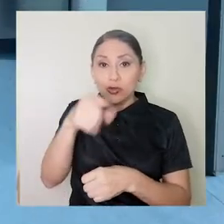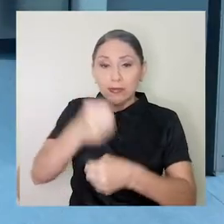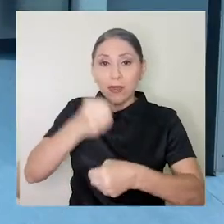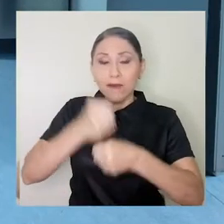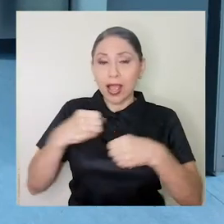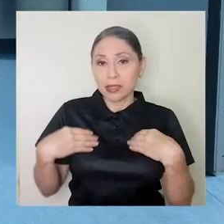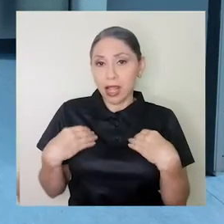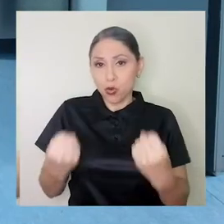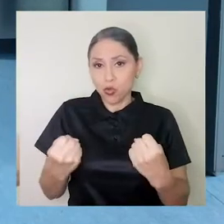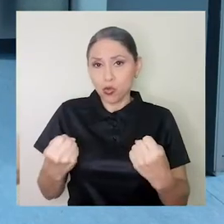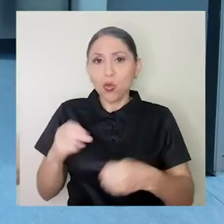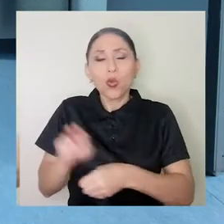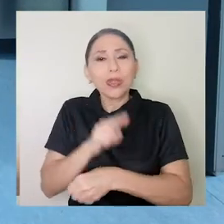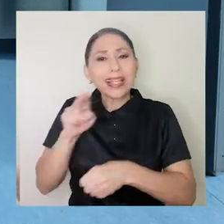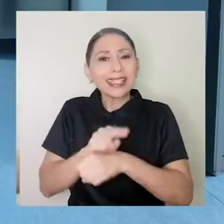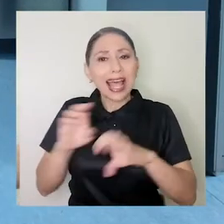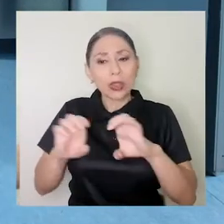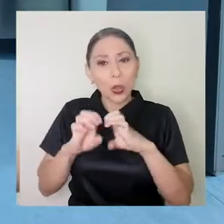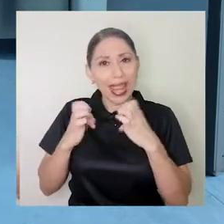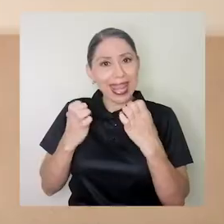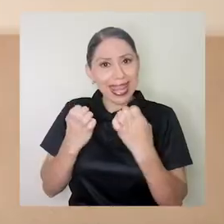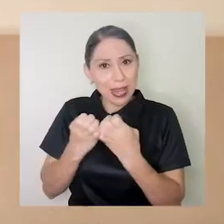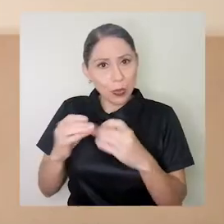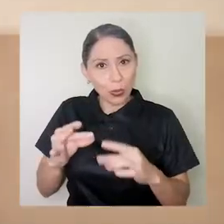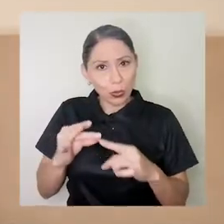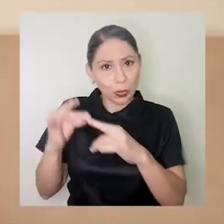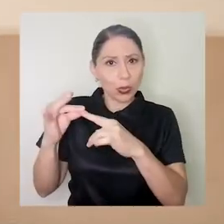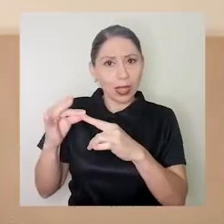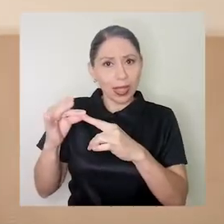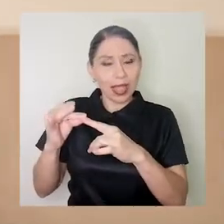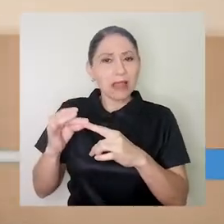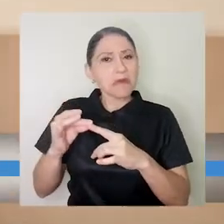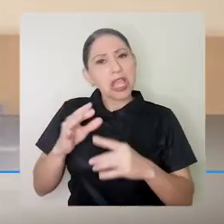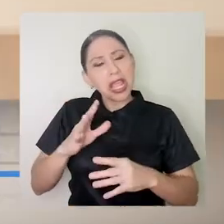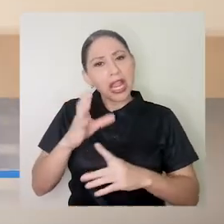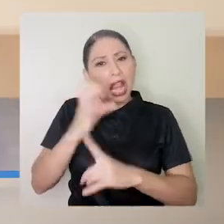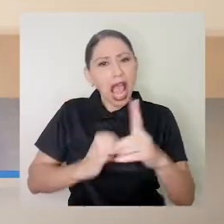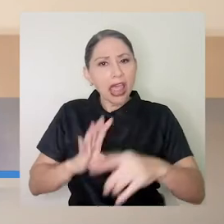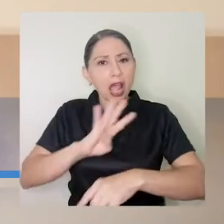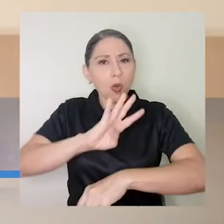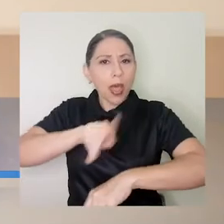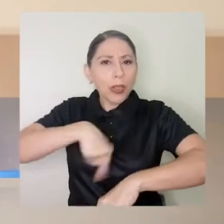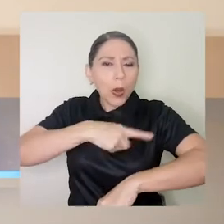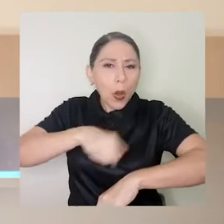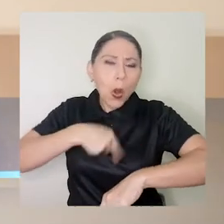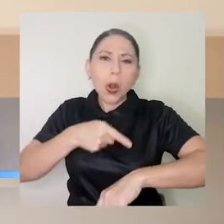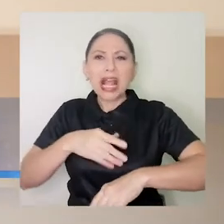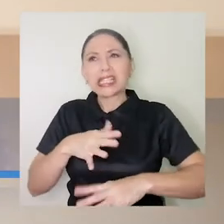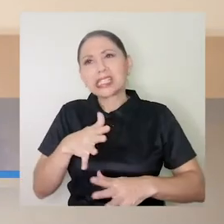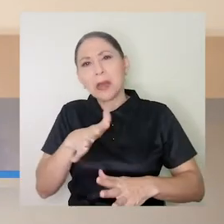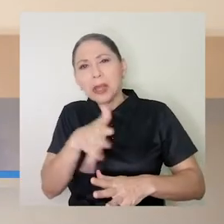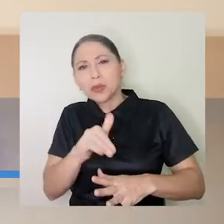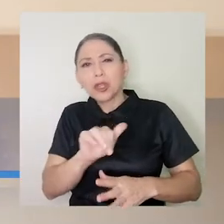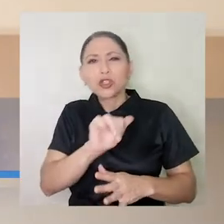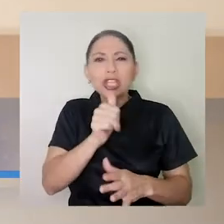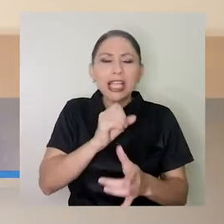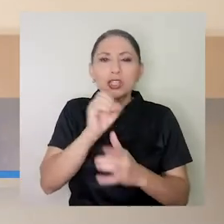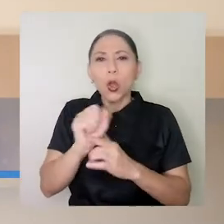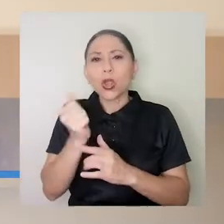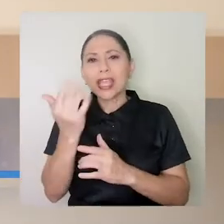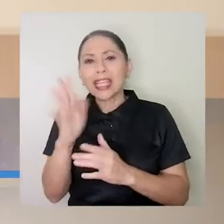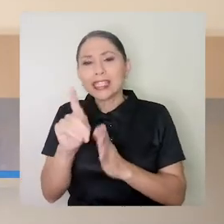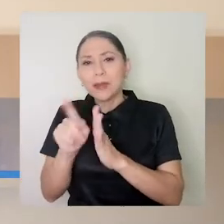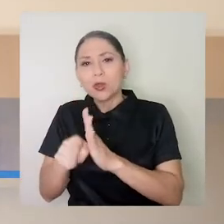personal de salud que está utilizando equipo hermético, les recomiendo liberarlo cada 4 horas de unos 10 a 15 minutos para